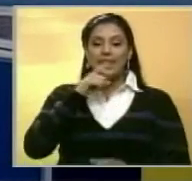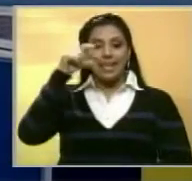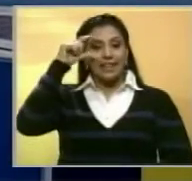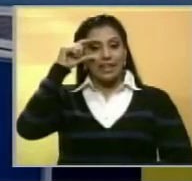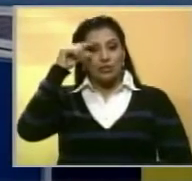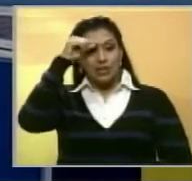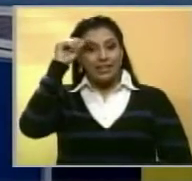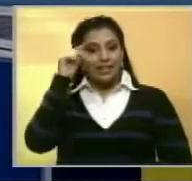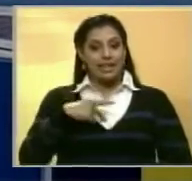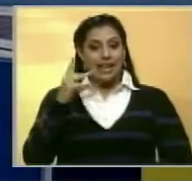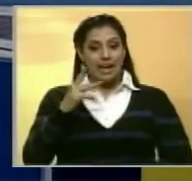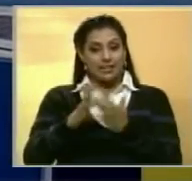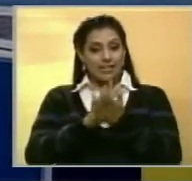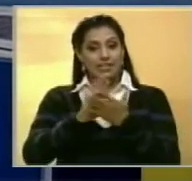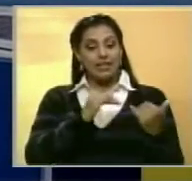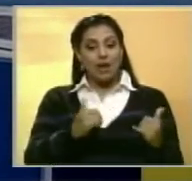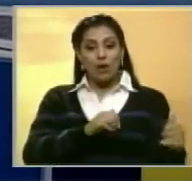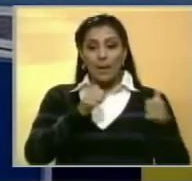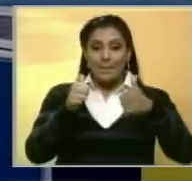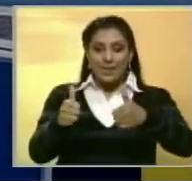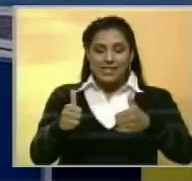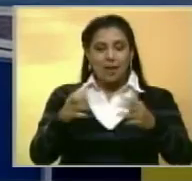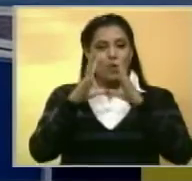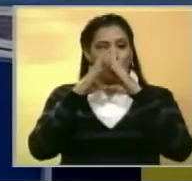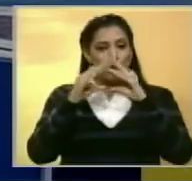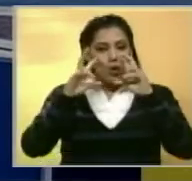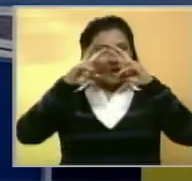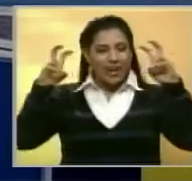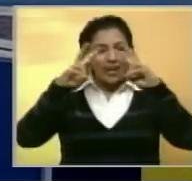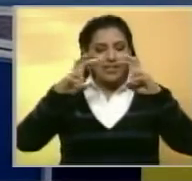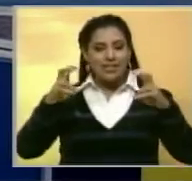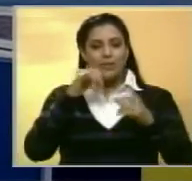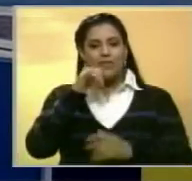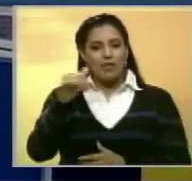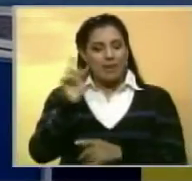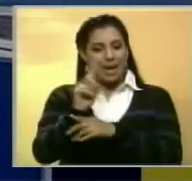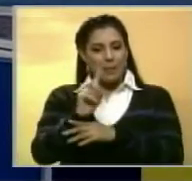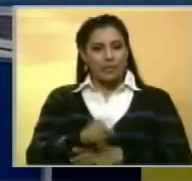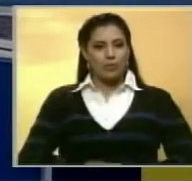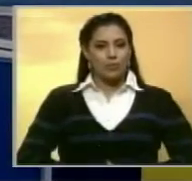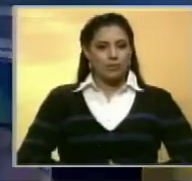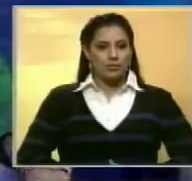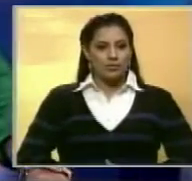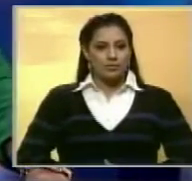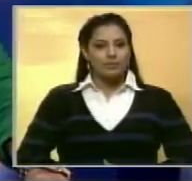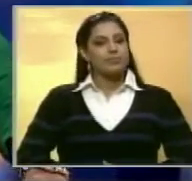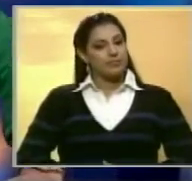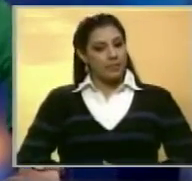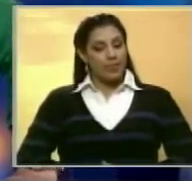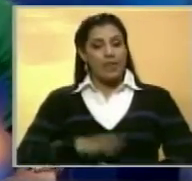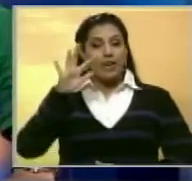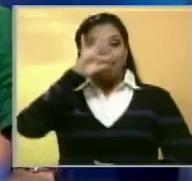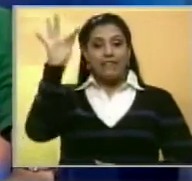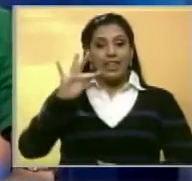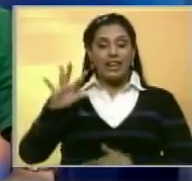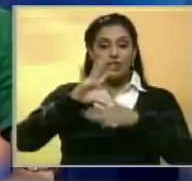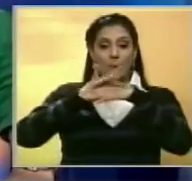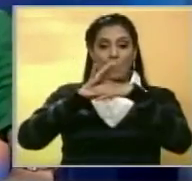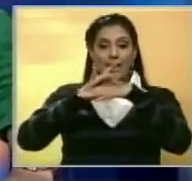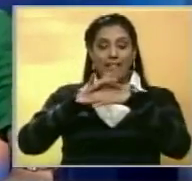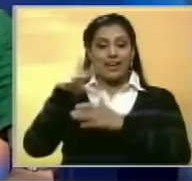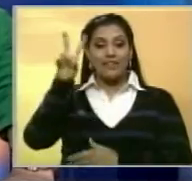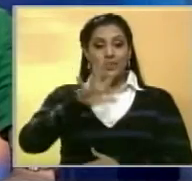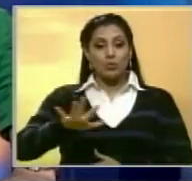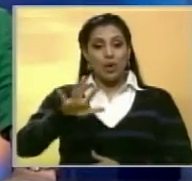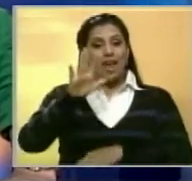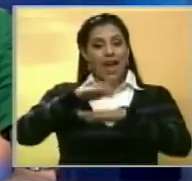Néstor Brito Lande, que les habla Andrina Yepes. Comenzamos a revisar las informaciones de inmediato. La Federación Médica Venezolana